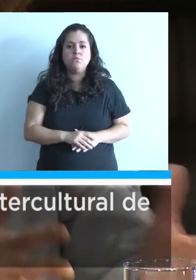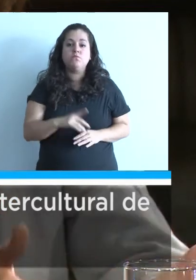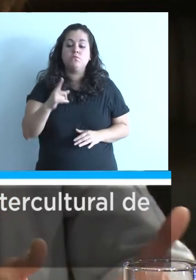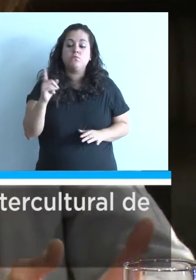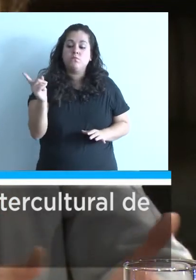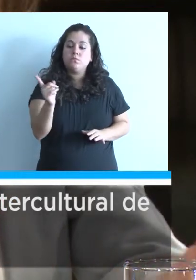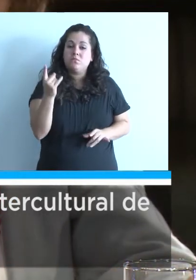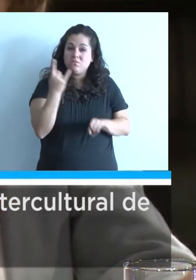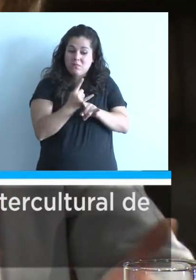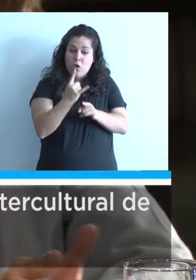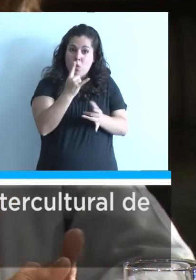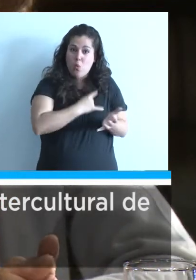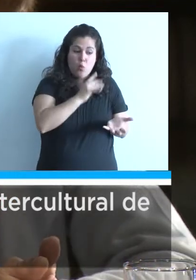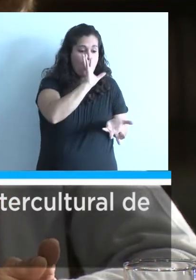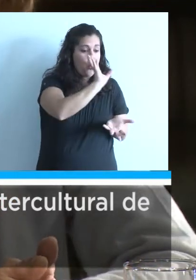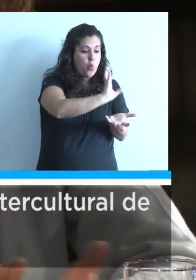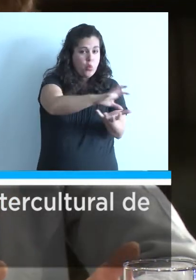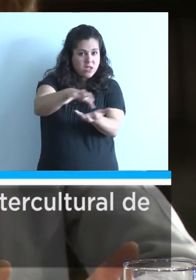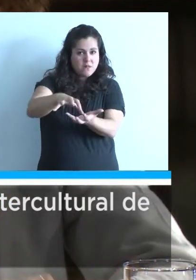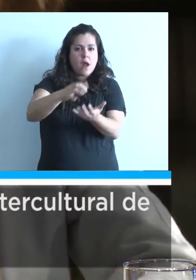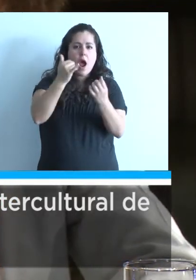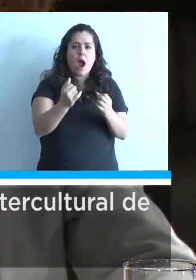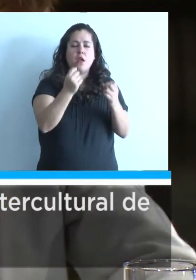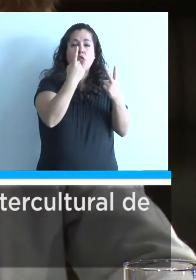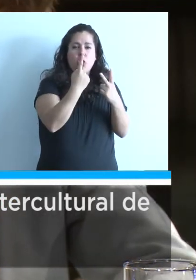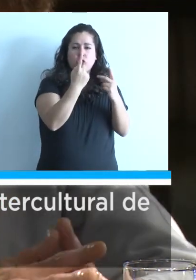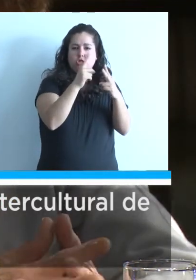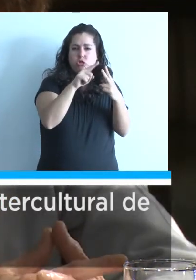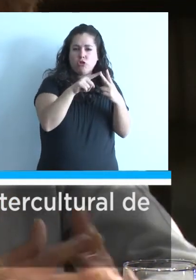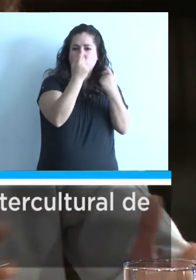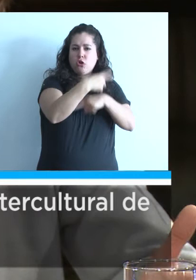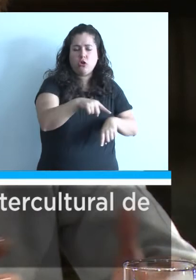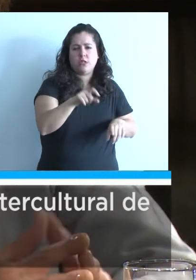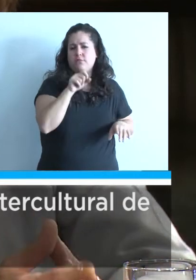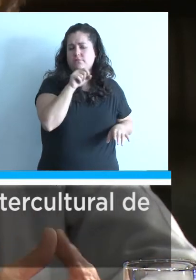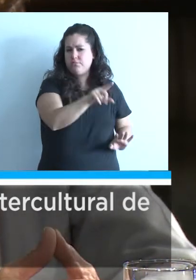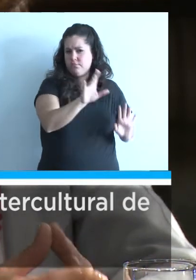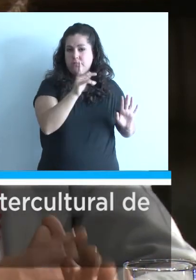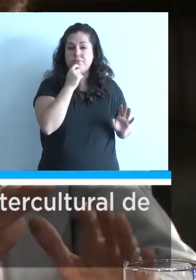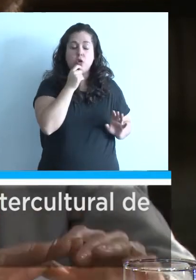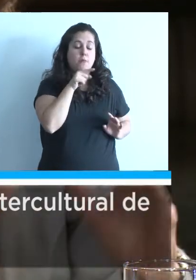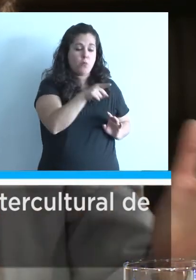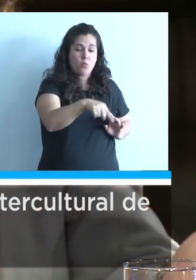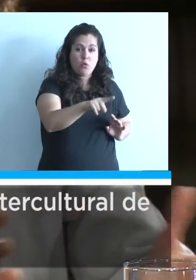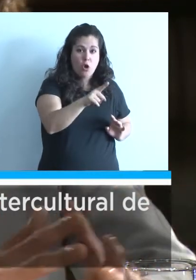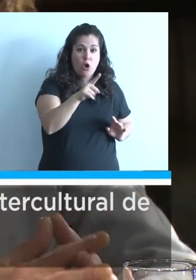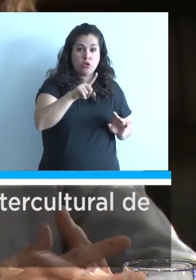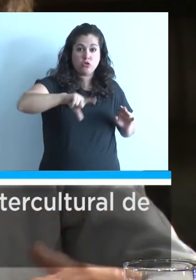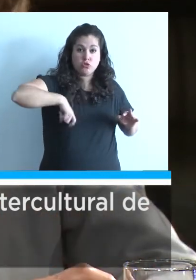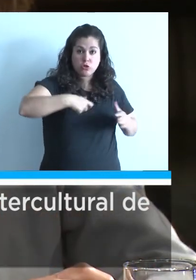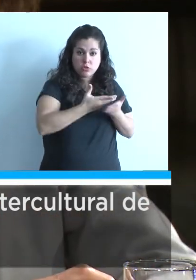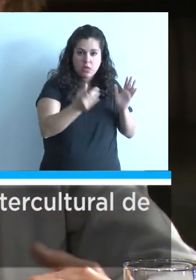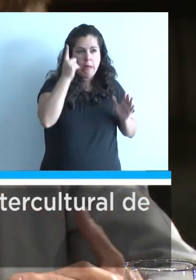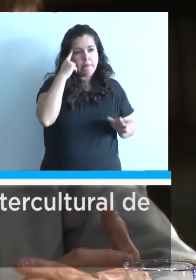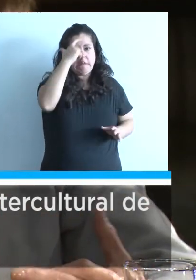o no, nuestras universidades se rigen por dos aspectos que son distintos a los indígenas. La primera, pensar que las sociedades